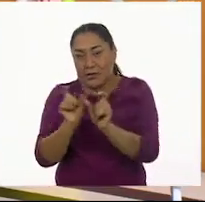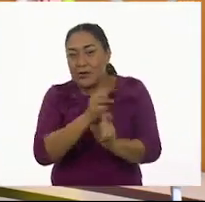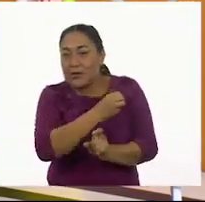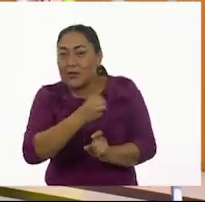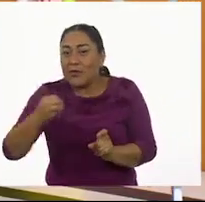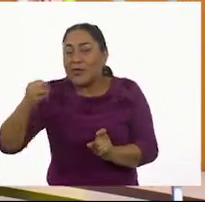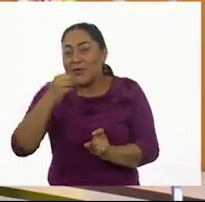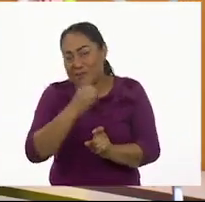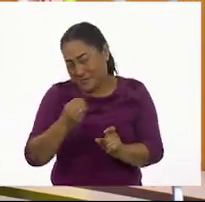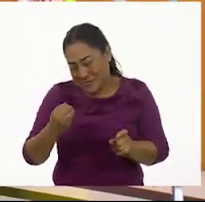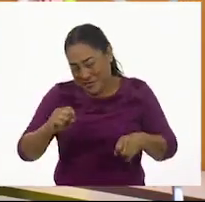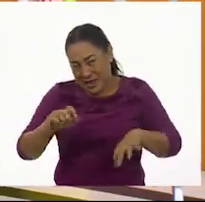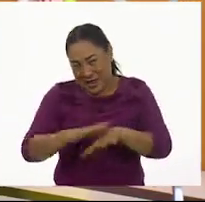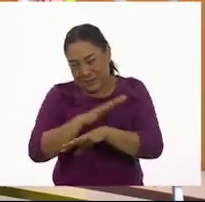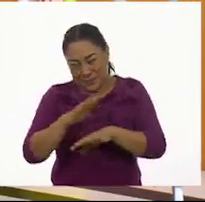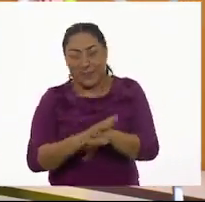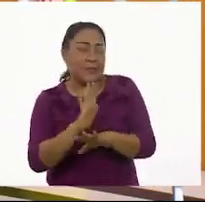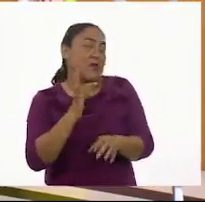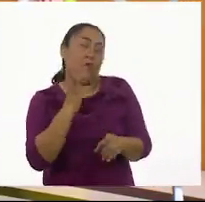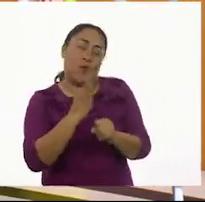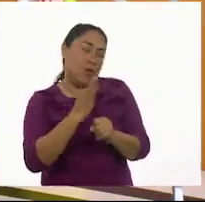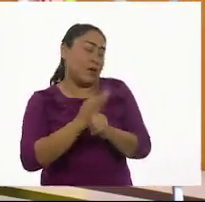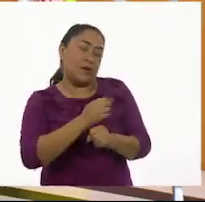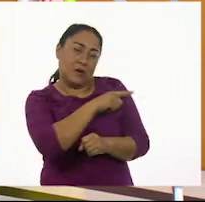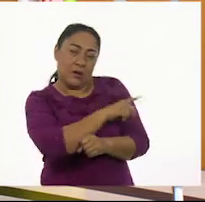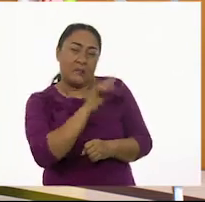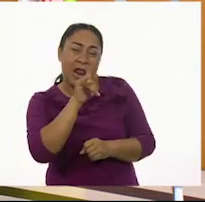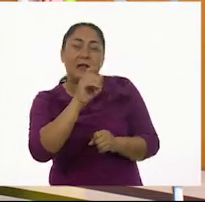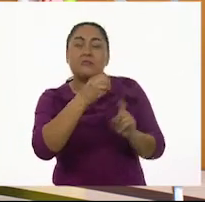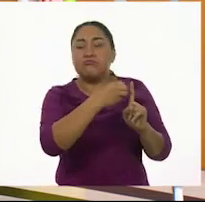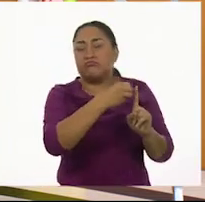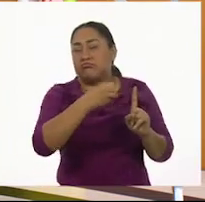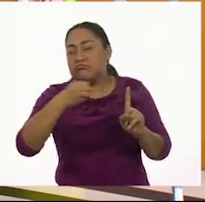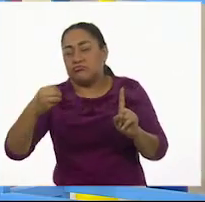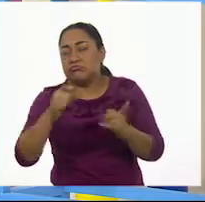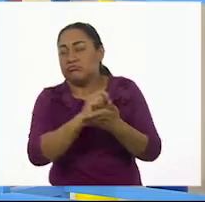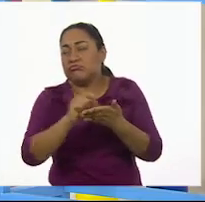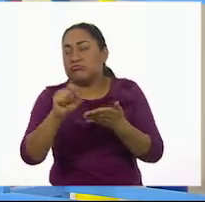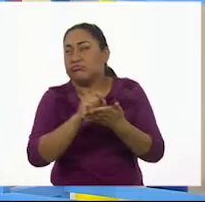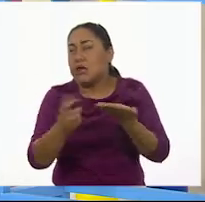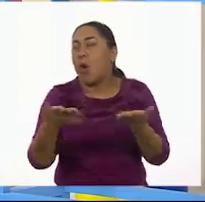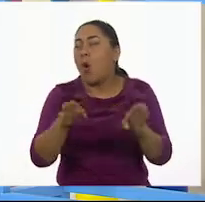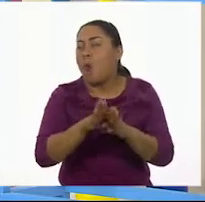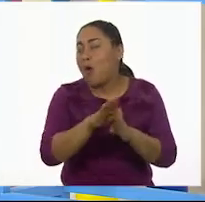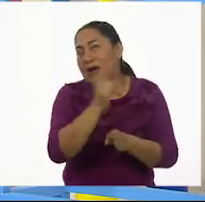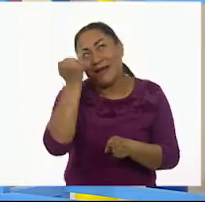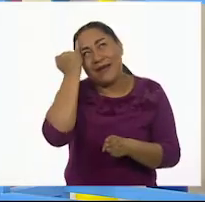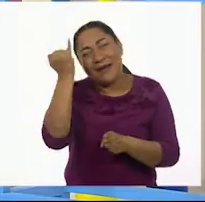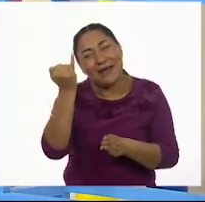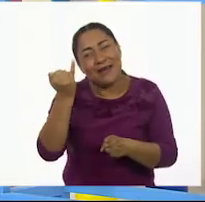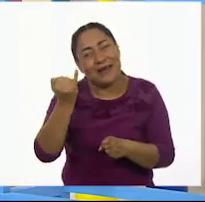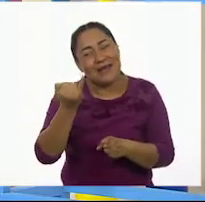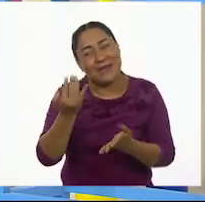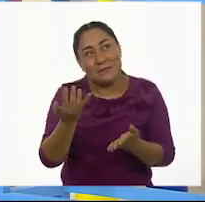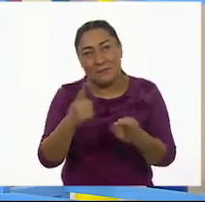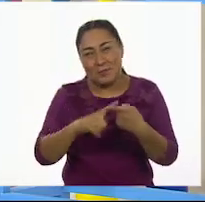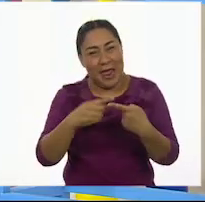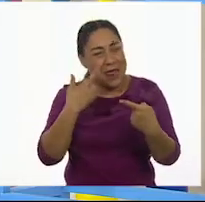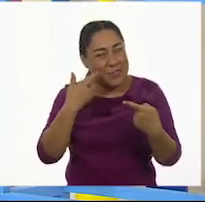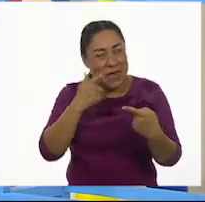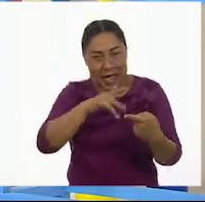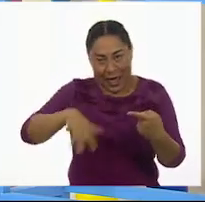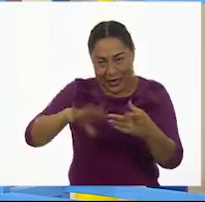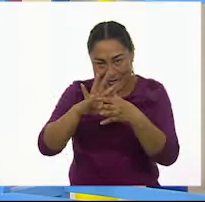Y, por ejemplo, si Pilar hiciera una frase con esas tres palabras... A ver, ¿cómo sería? Sería... Tenemos ratón.